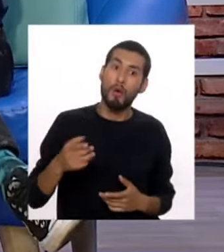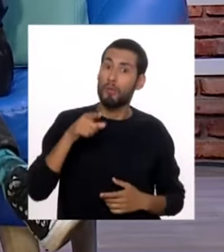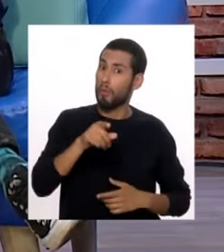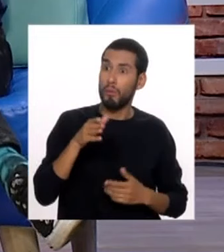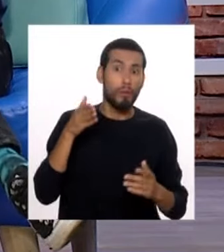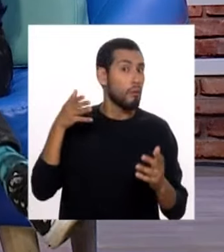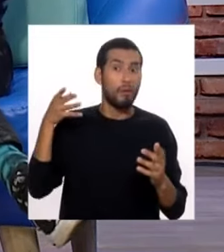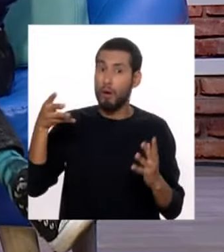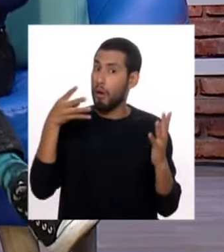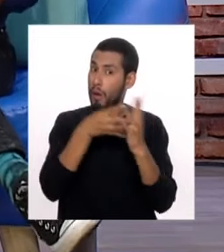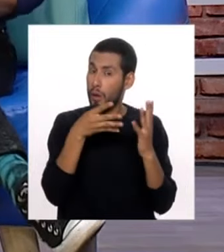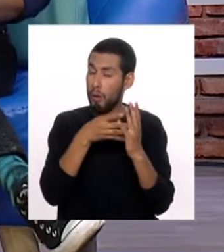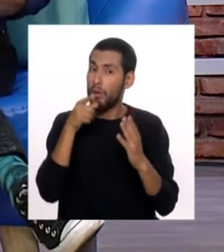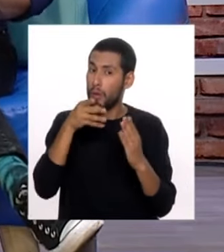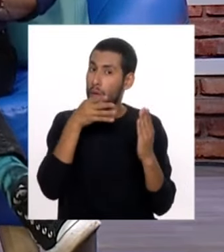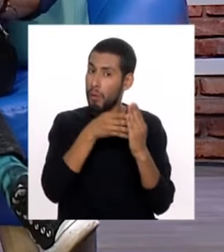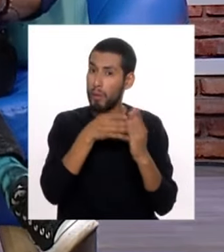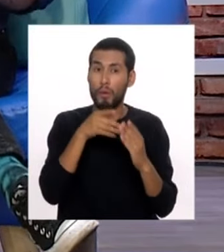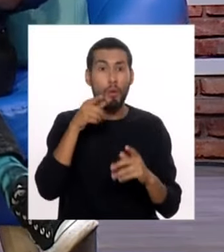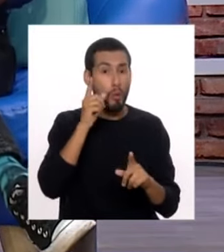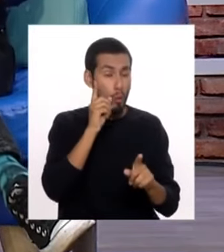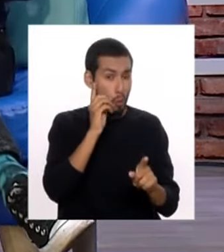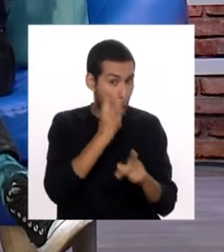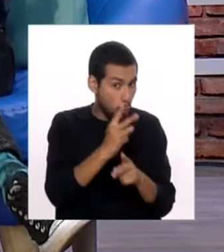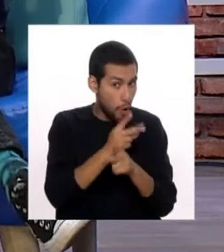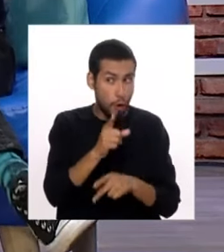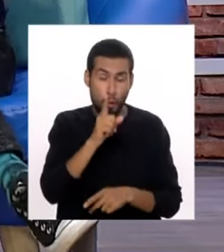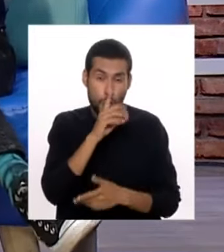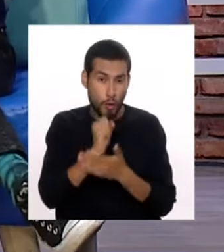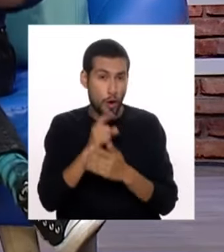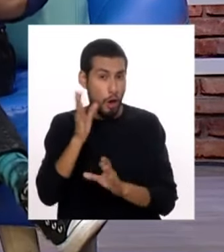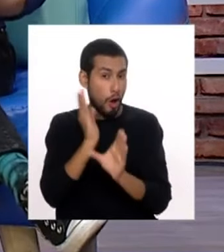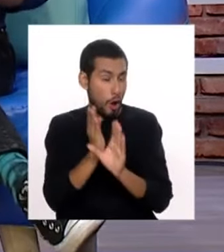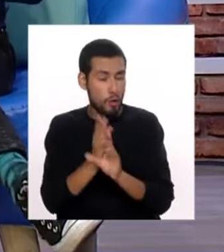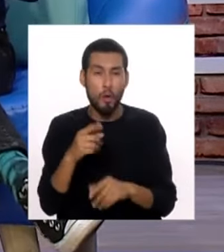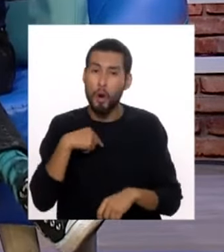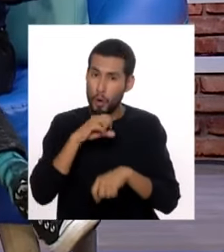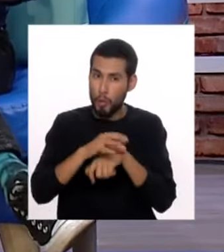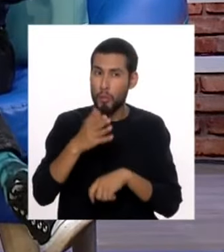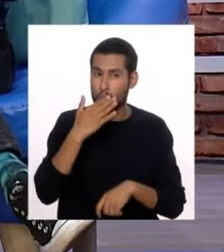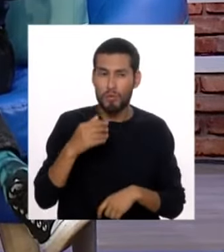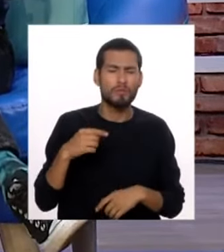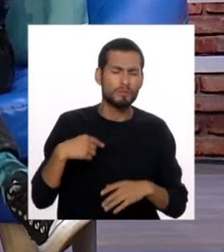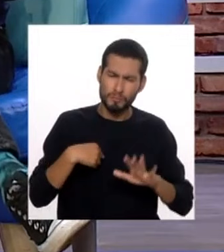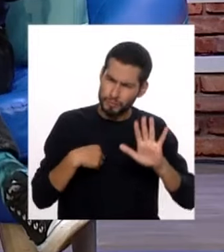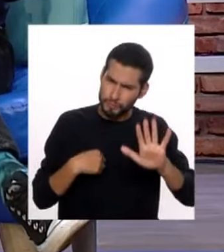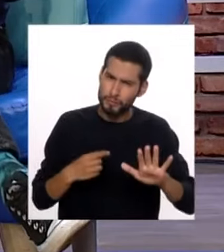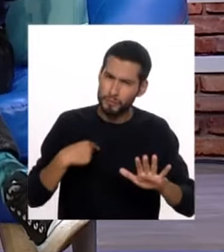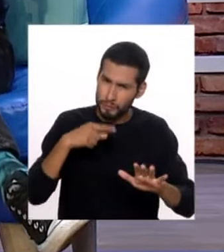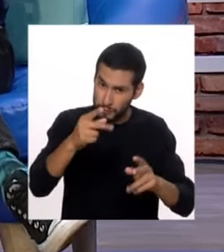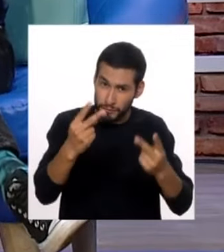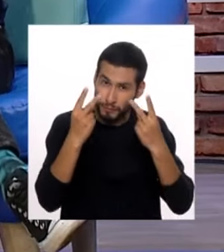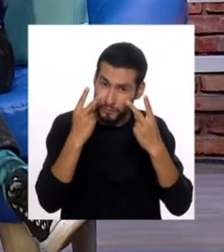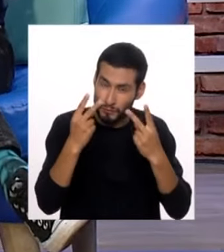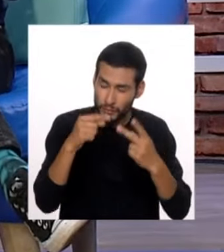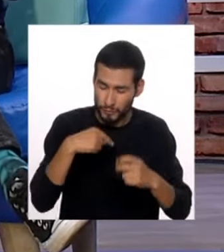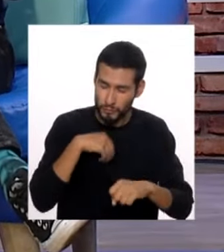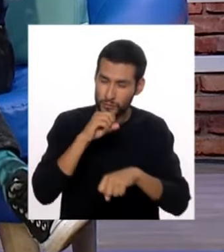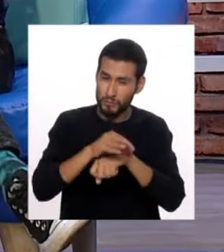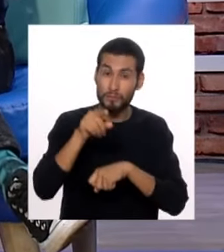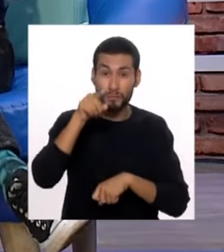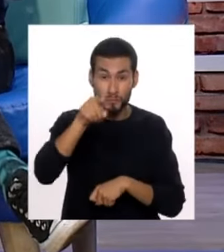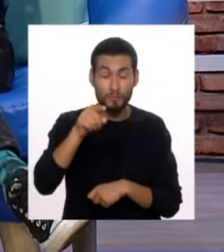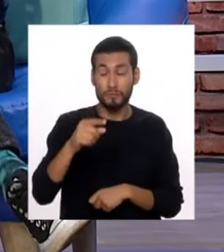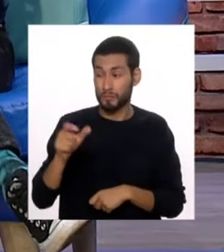vayas al psicólogo o si vas al psicólogo, cállate la boca mejor. Yo te voy a recomendar algo con mucho cariño que me estás escuchando. Si tú tienes a